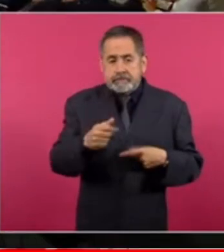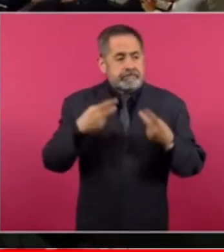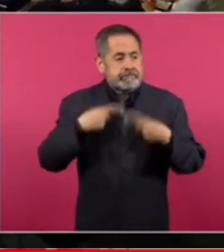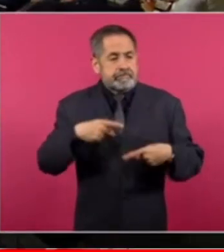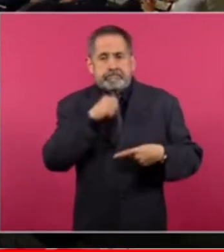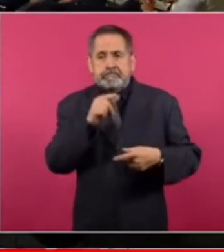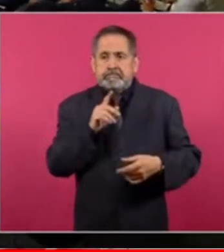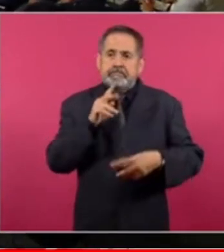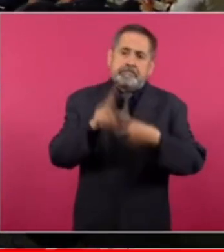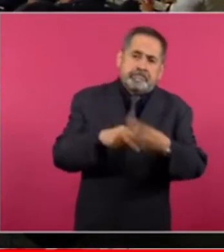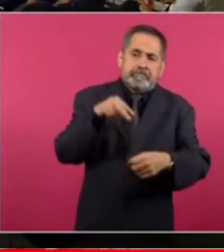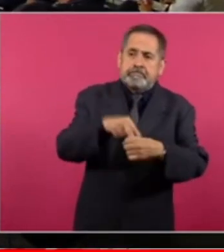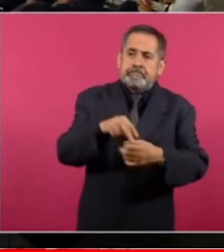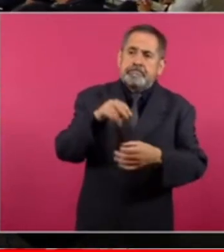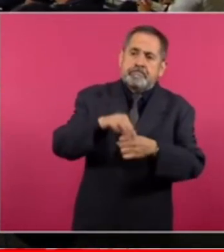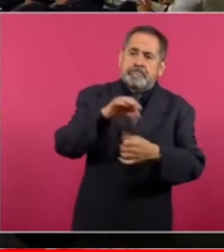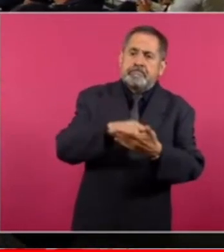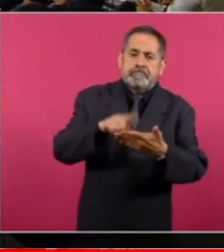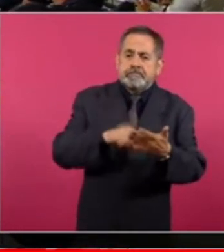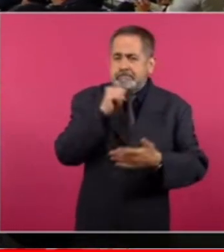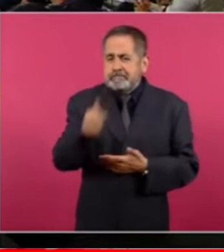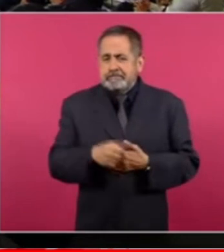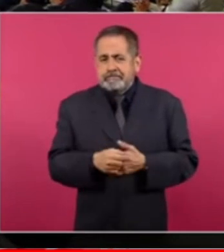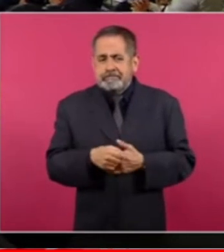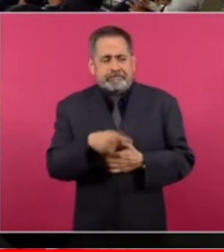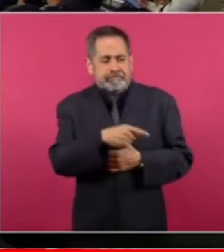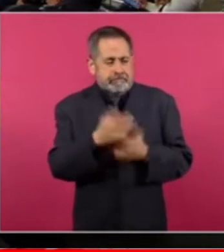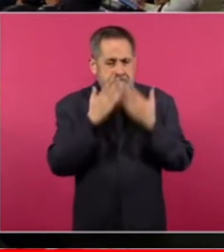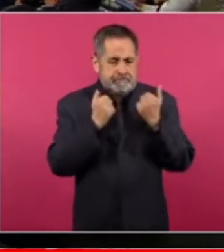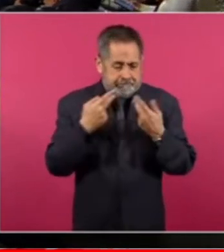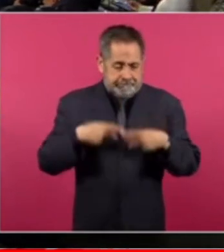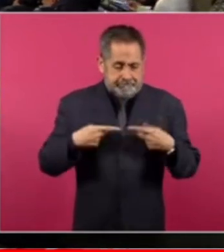no vienen a la plaza los bots